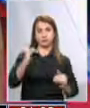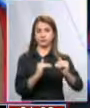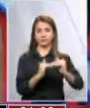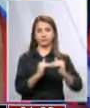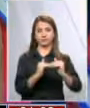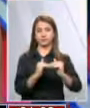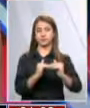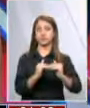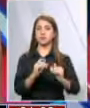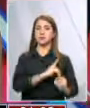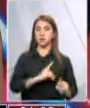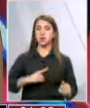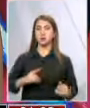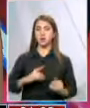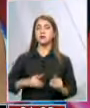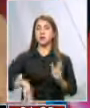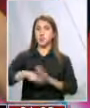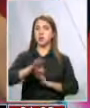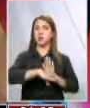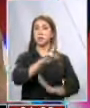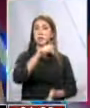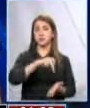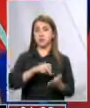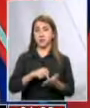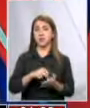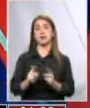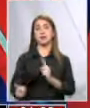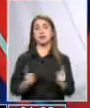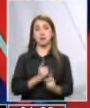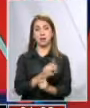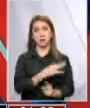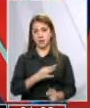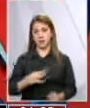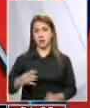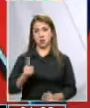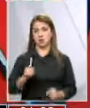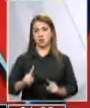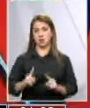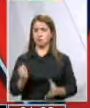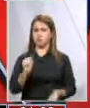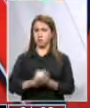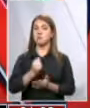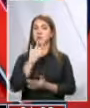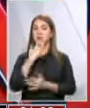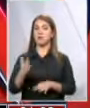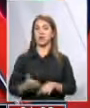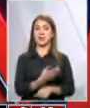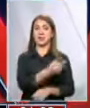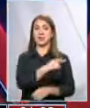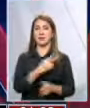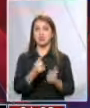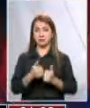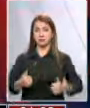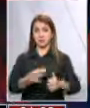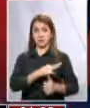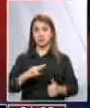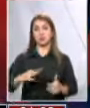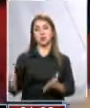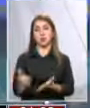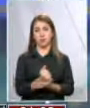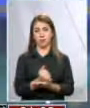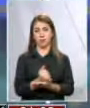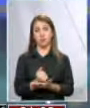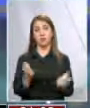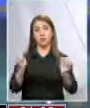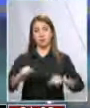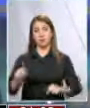huestes para hacer valer su mayoría parlamentaria. Ni el cambio de ministro, ni las fuertes palabras previas del jefe de gabinete lograron el efecto.